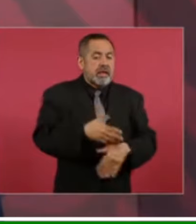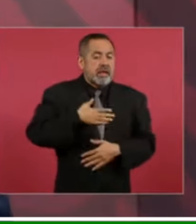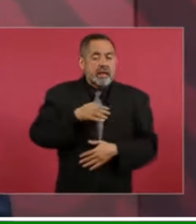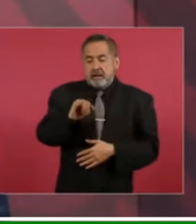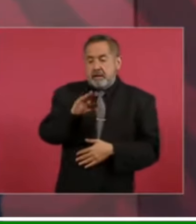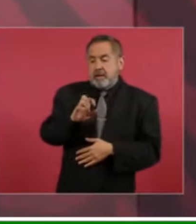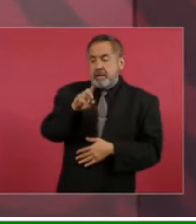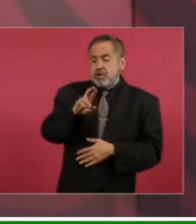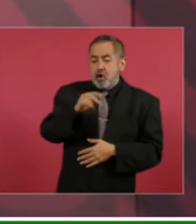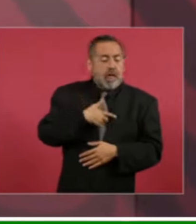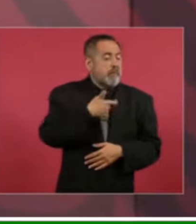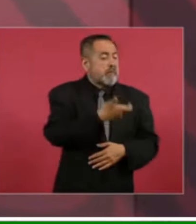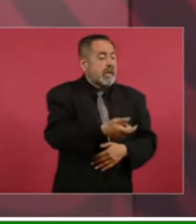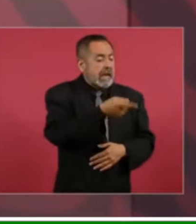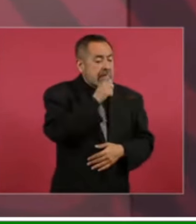empresas